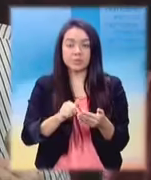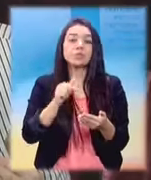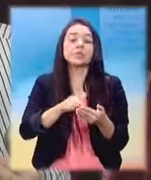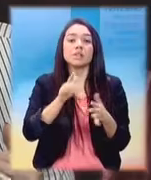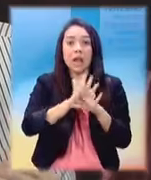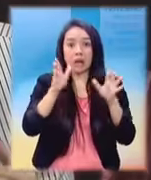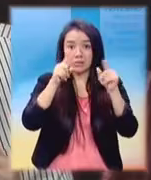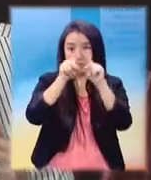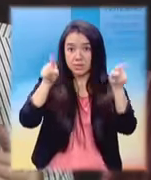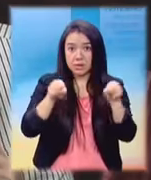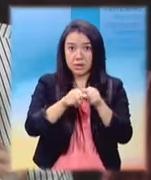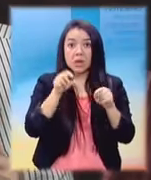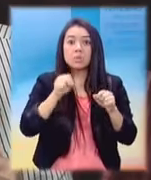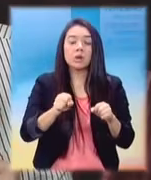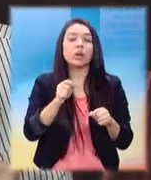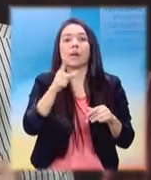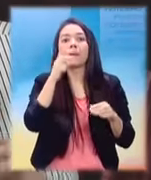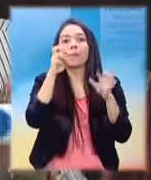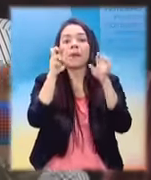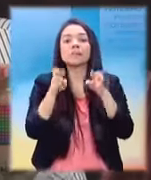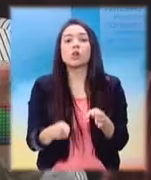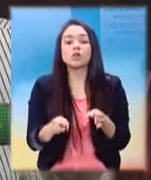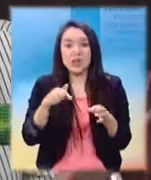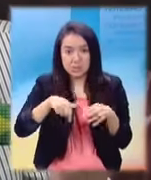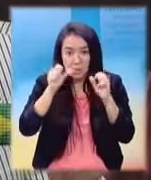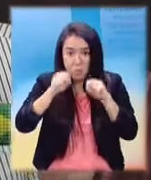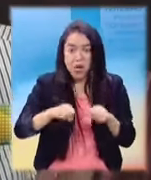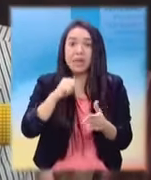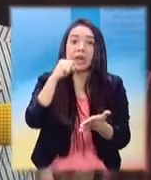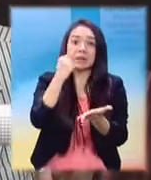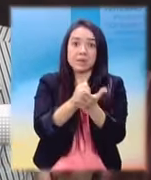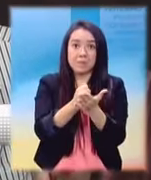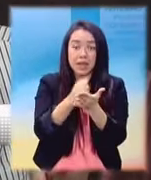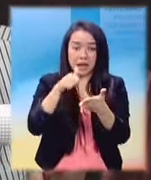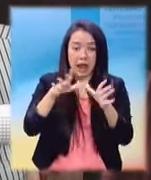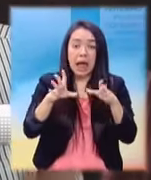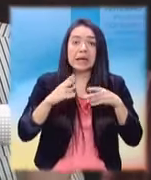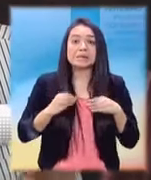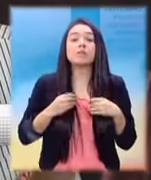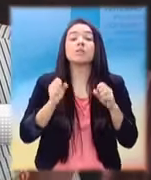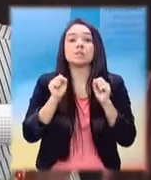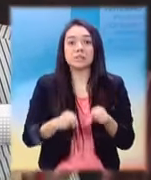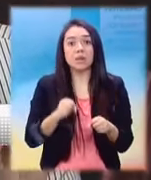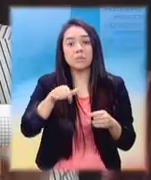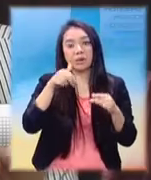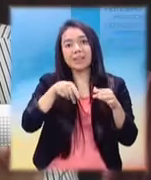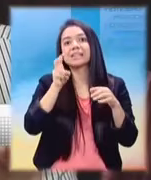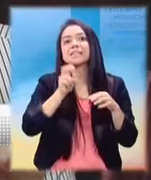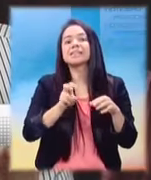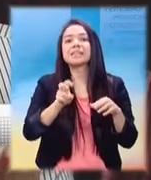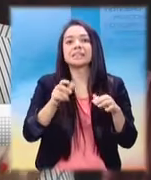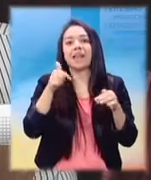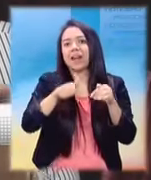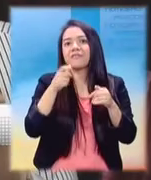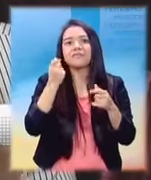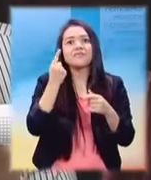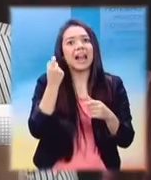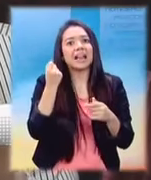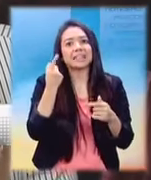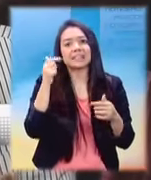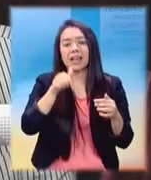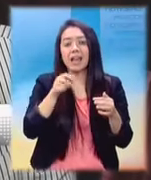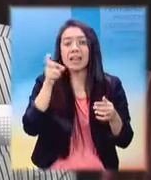pantalla única podría tramitarse en un mismo sistema informático, se podría instalar